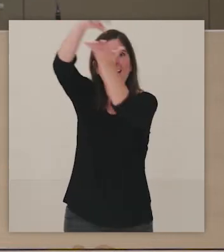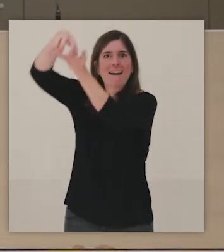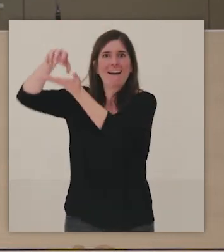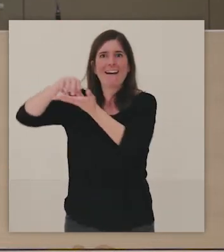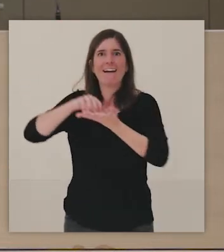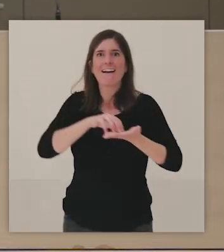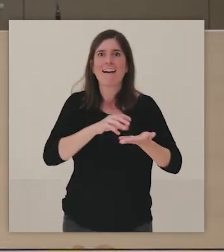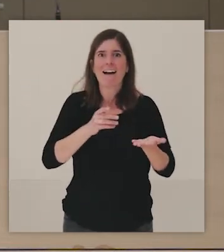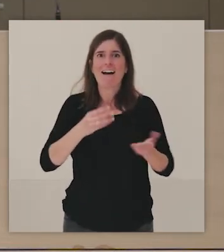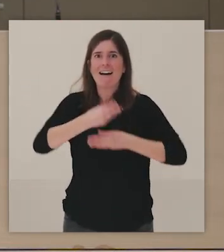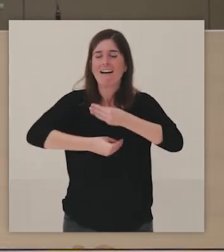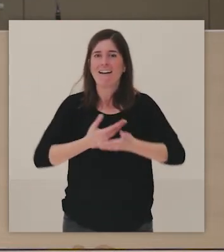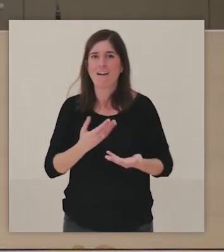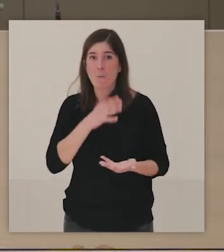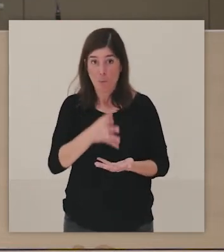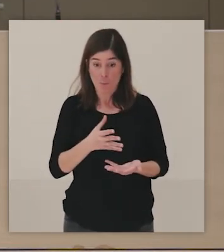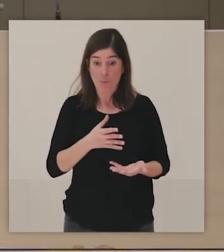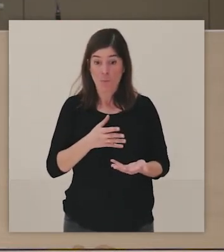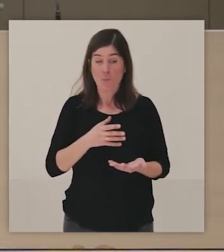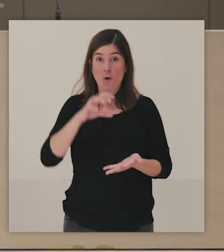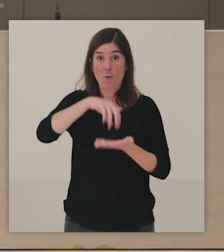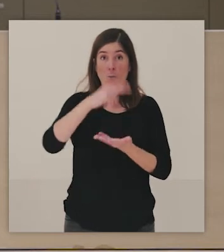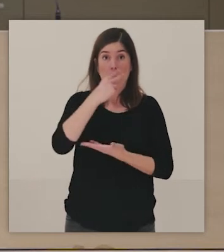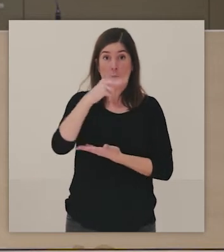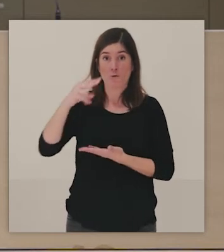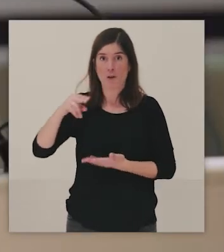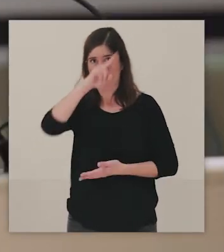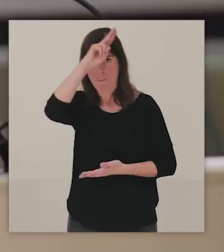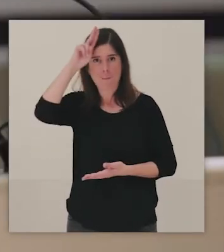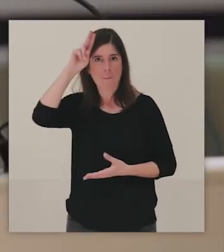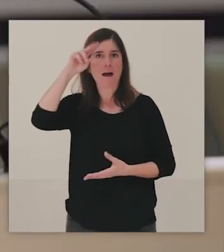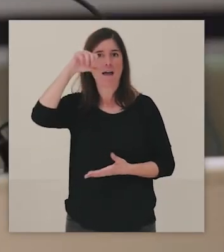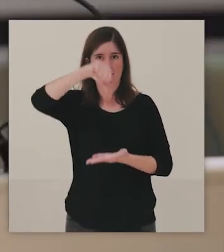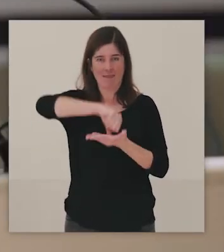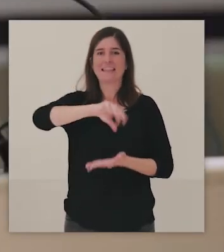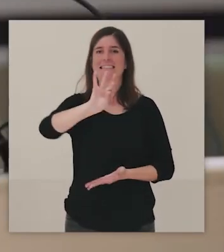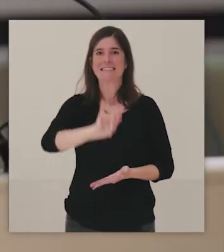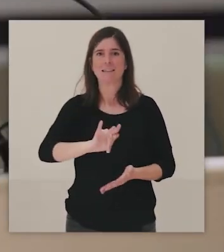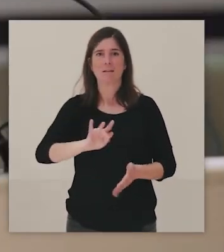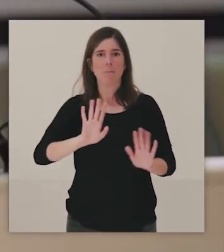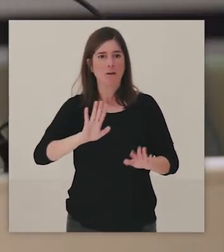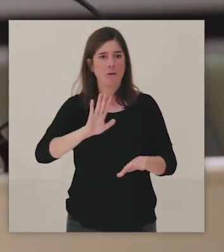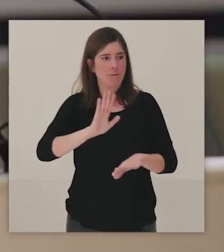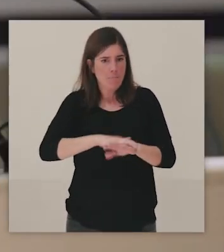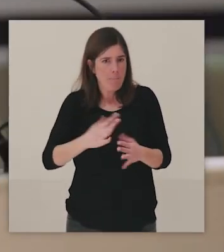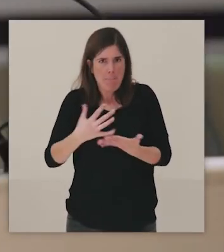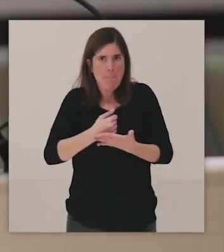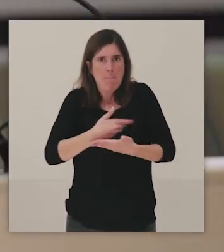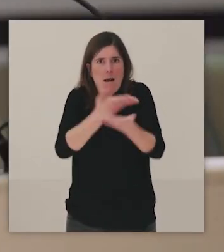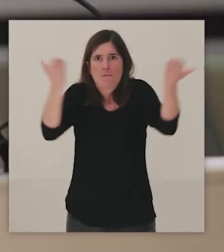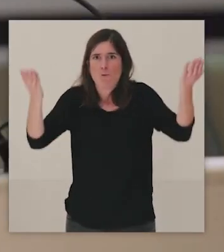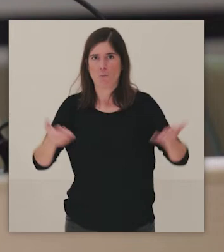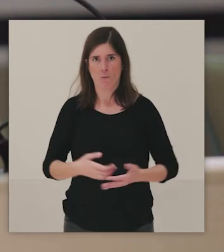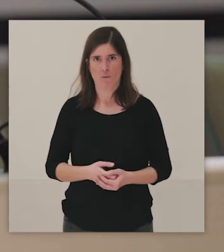porque aunque el museo está en Madrid, el museo es de todos y para todos. Entonces, en este caso,